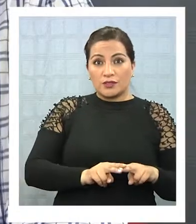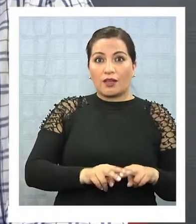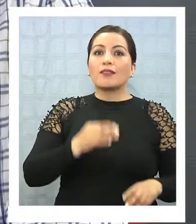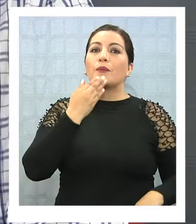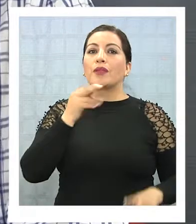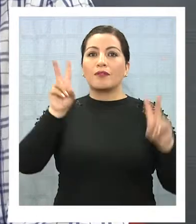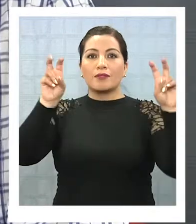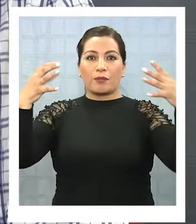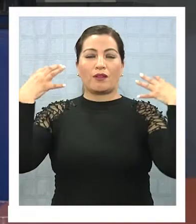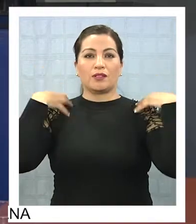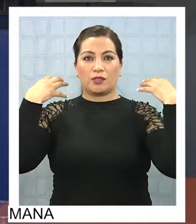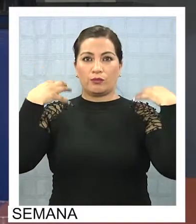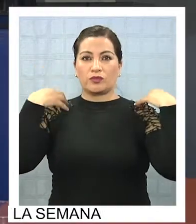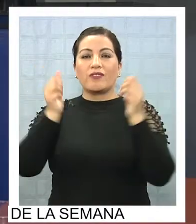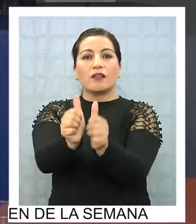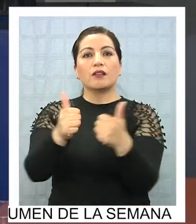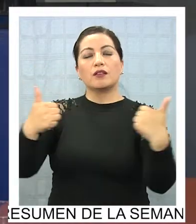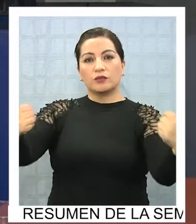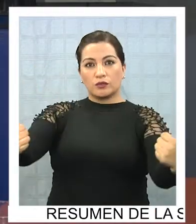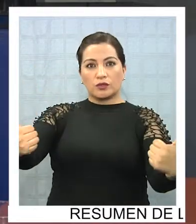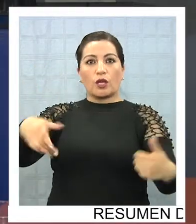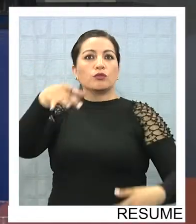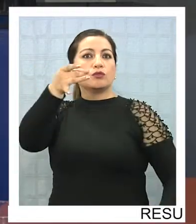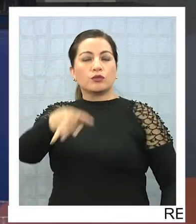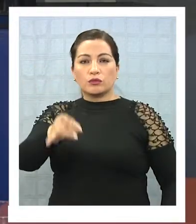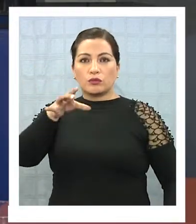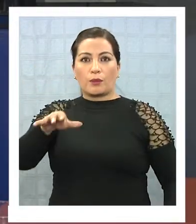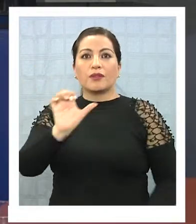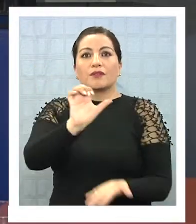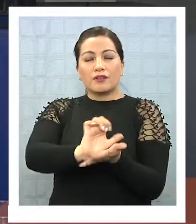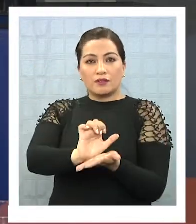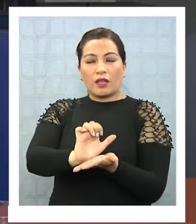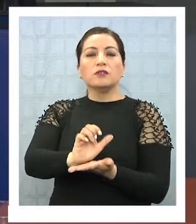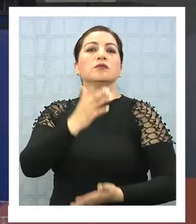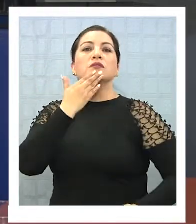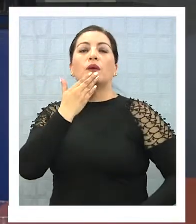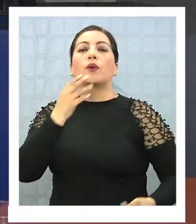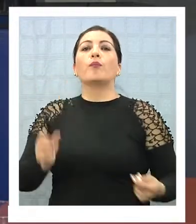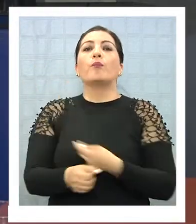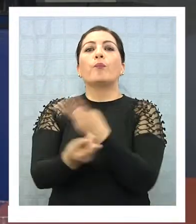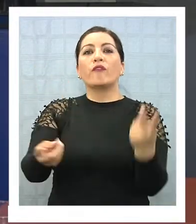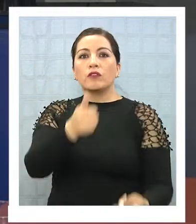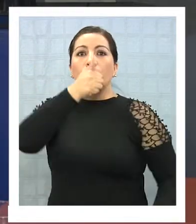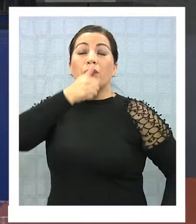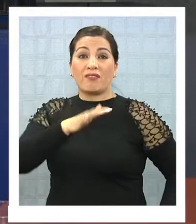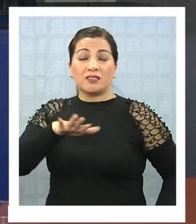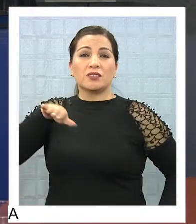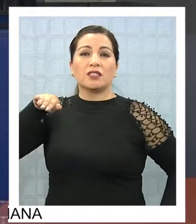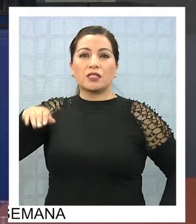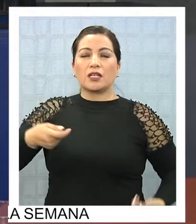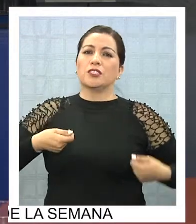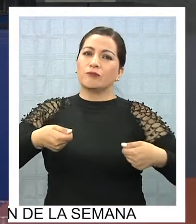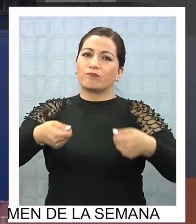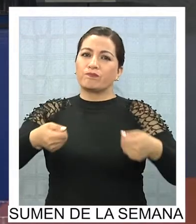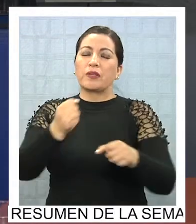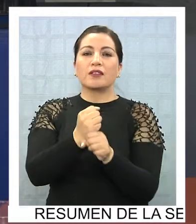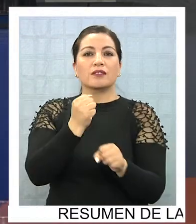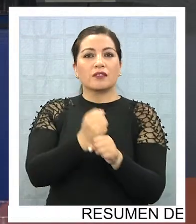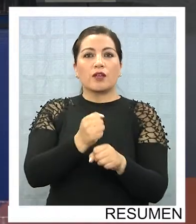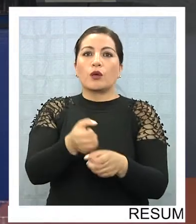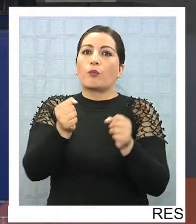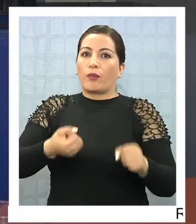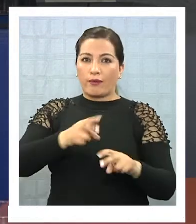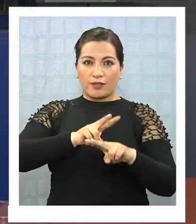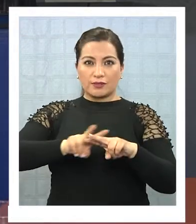responsabilidades que tienen las autoridades y no solamente el Estado, sino que también público-privado, que invierten en obras que realmente